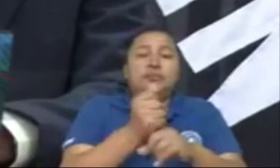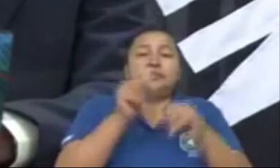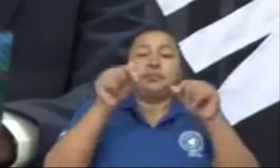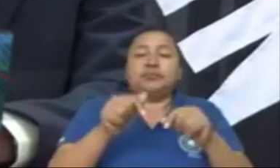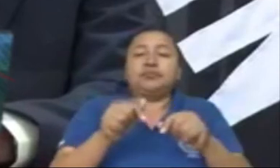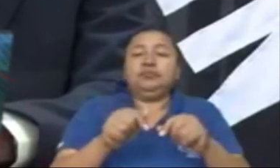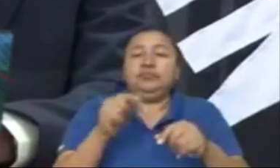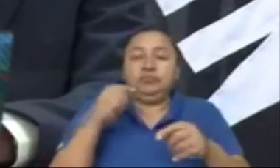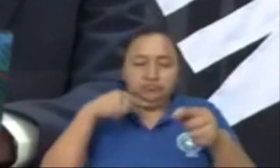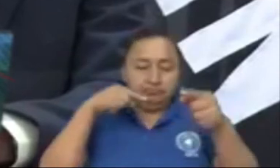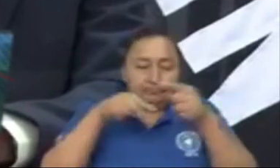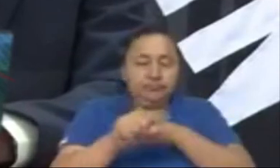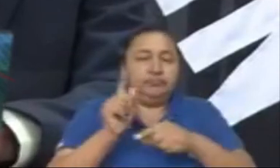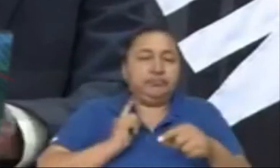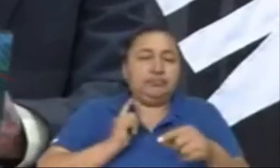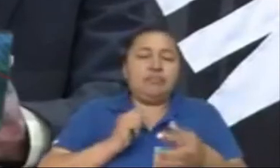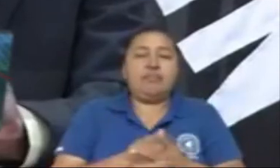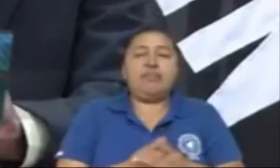meta original.